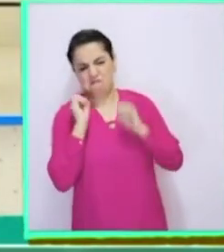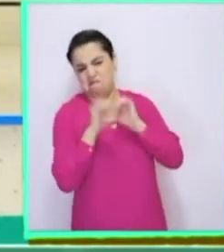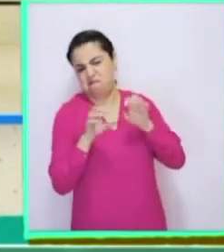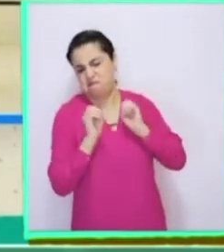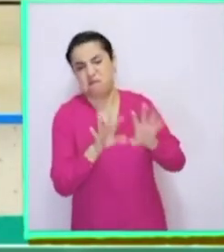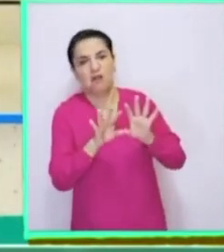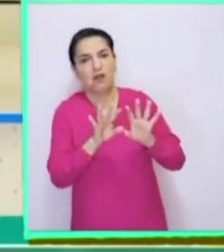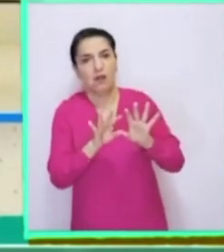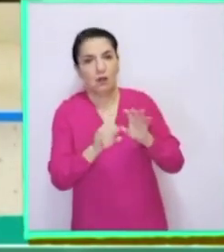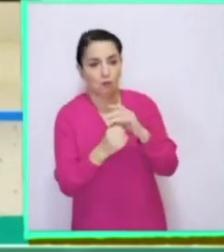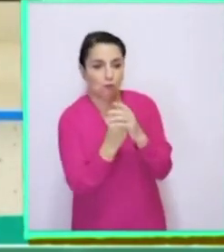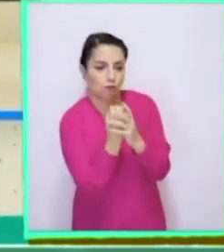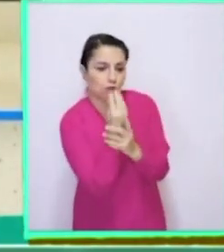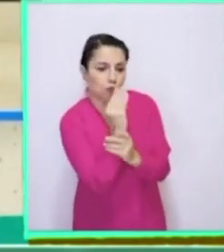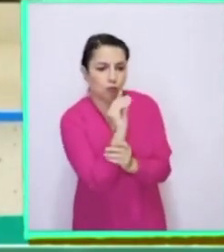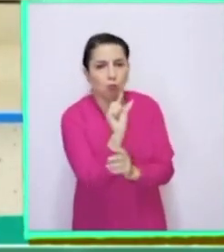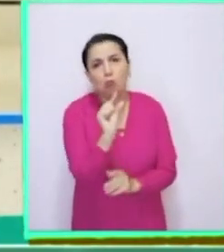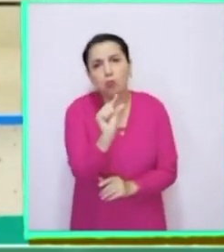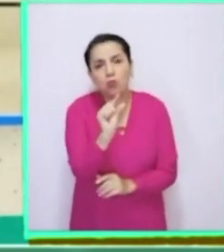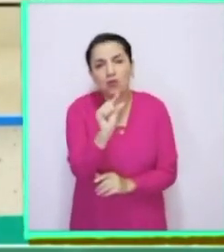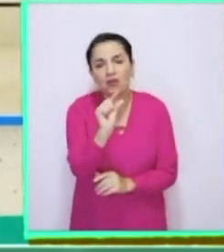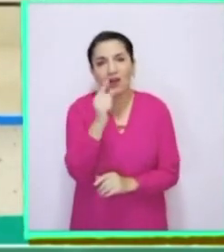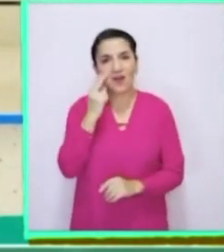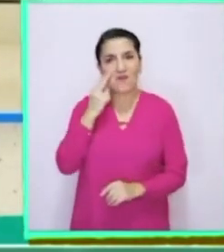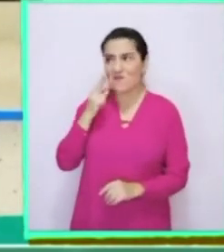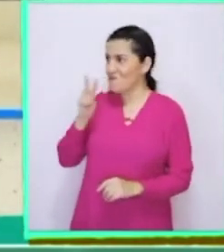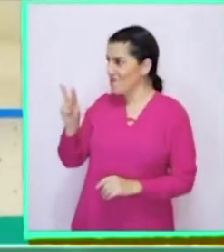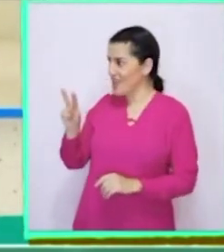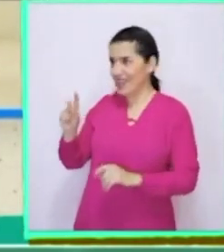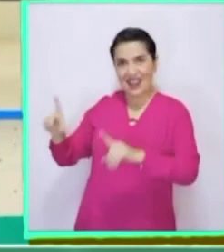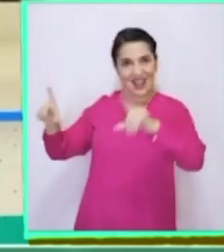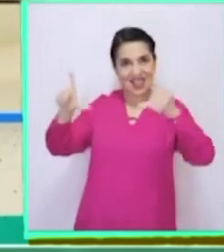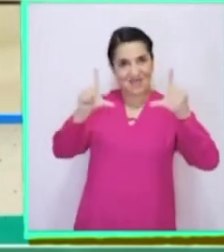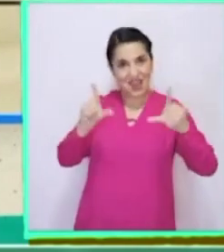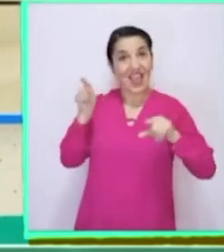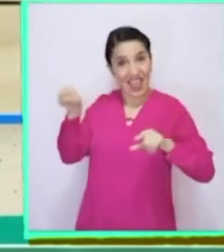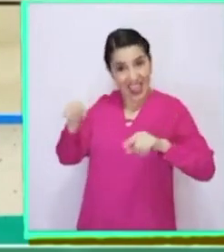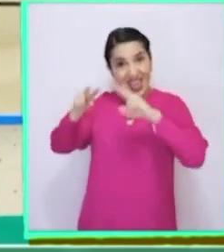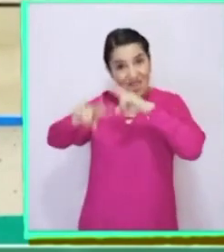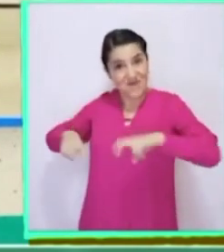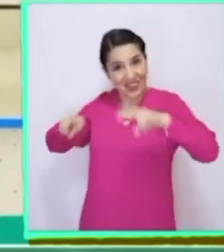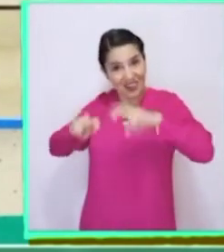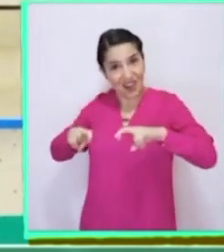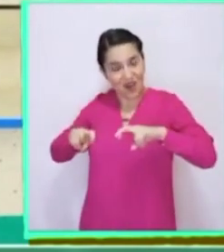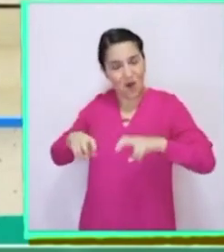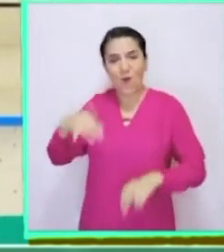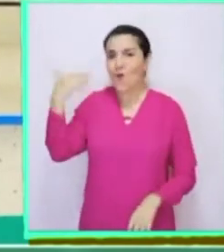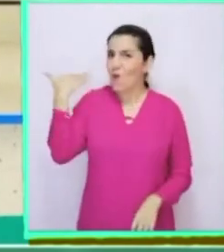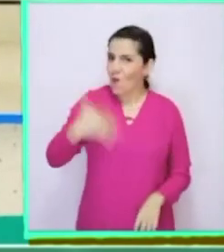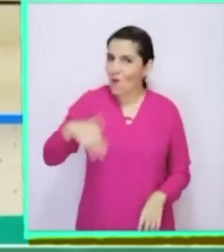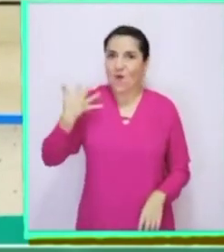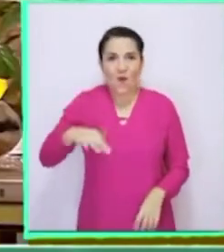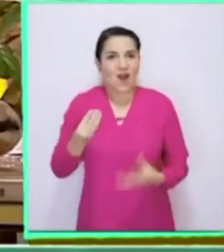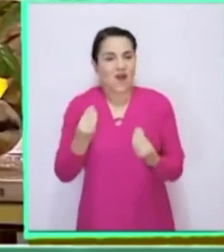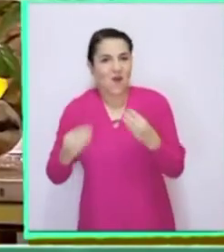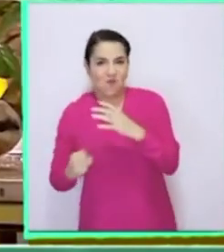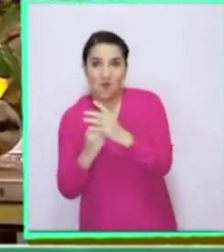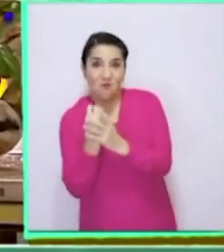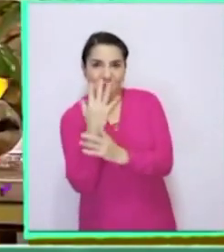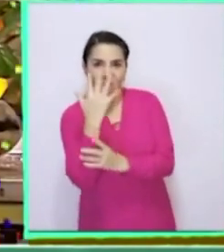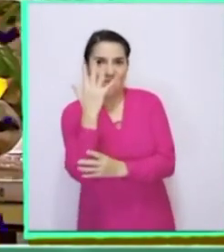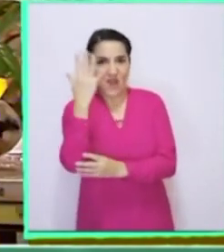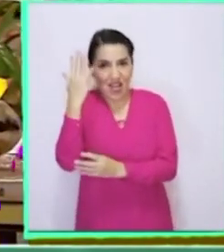cosas feas, no crecían tanto. Miren la imagen. Ahí está el estudio. Impresionante cómo las plantas